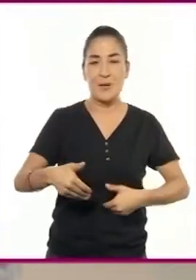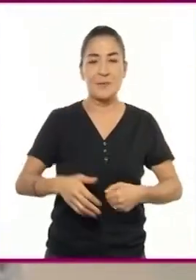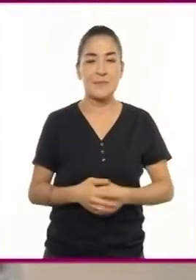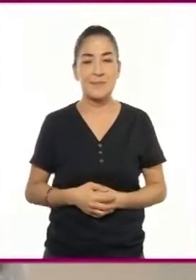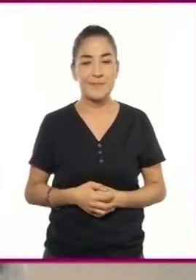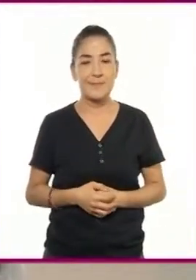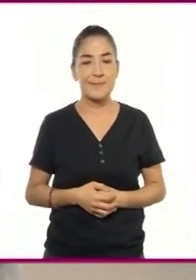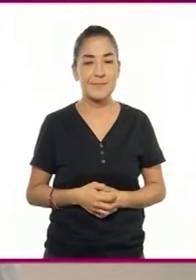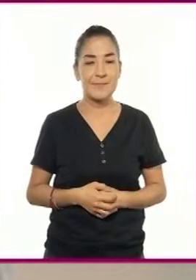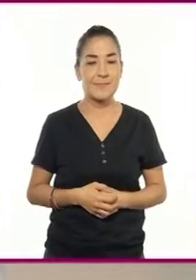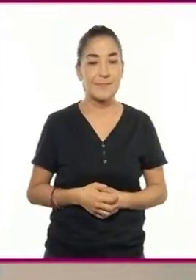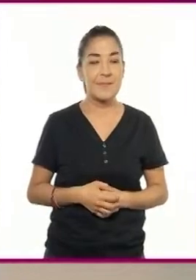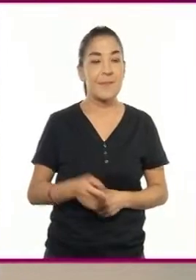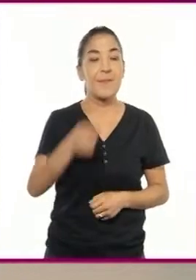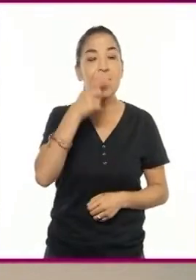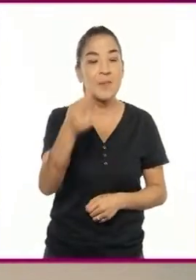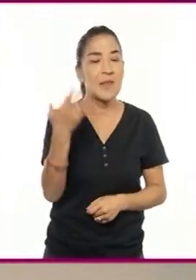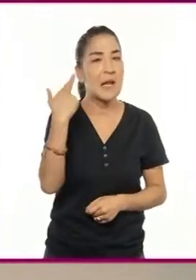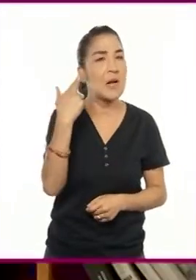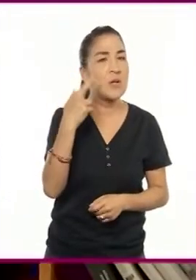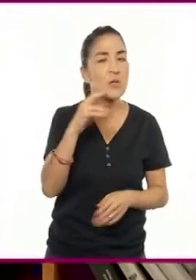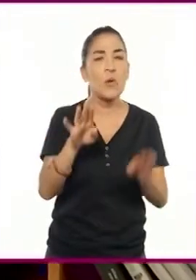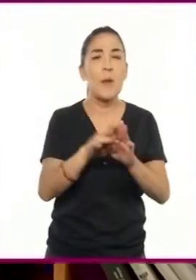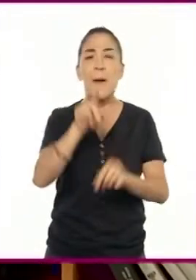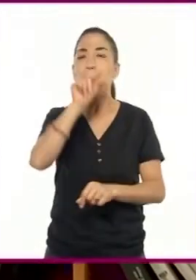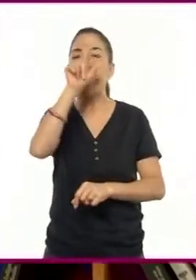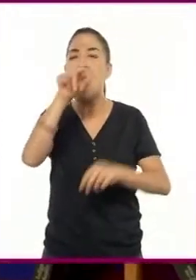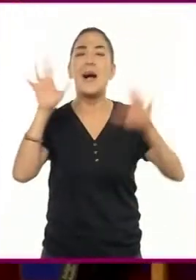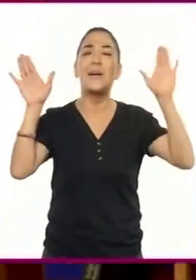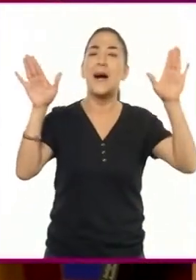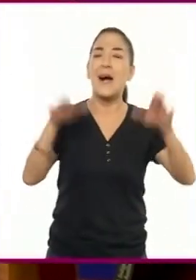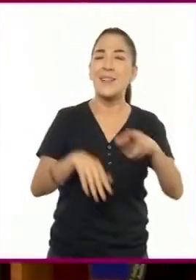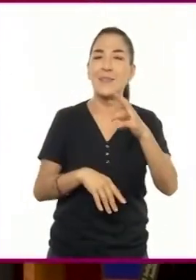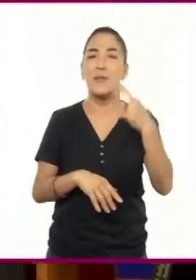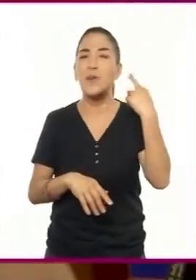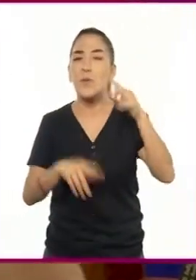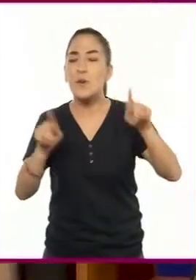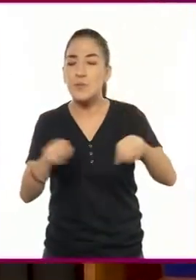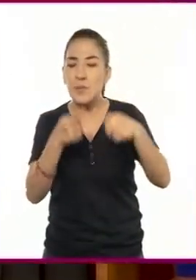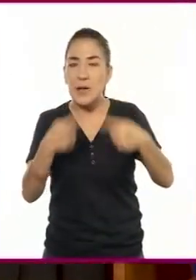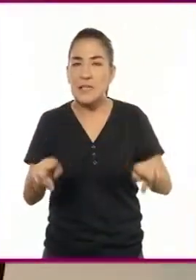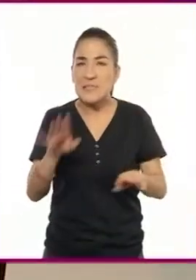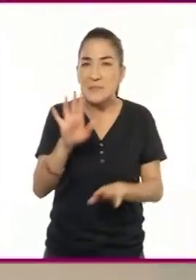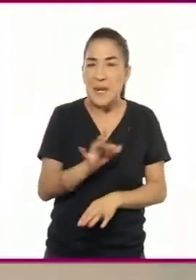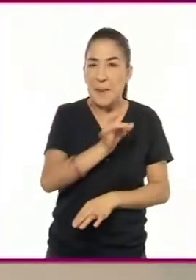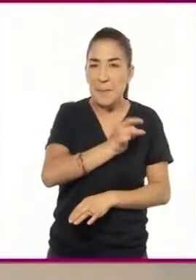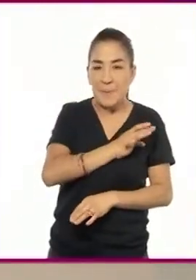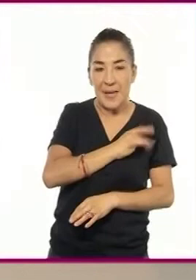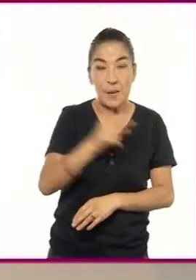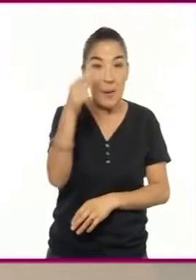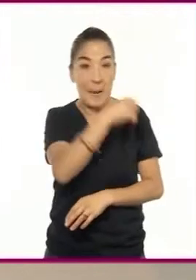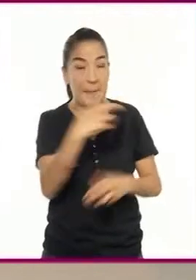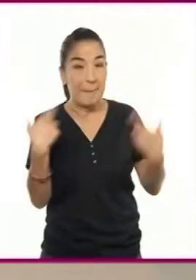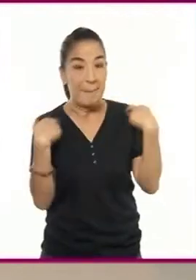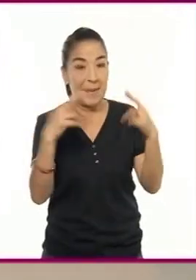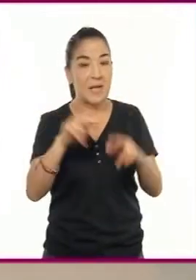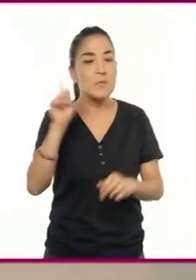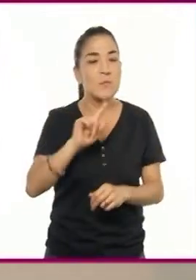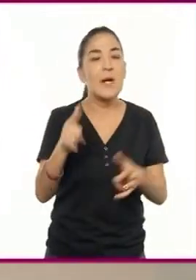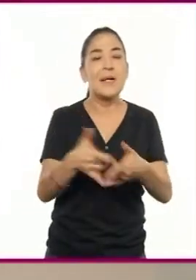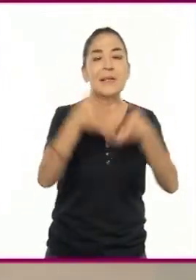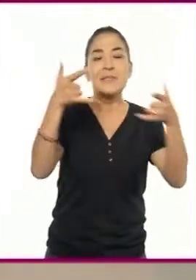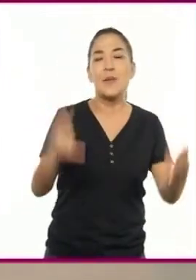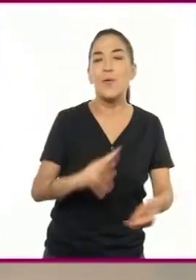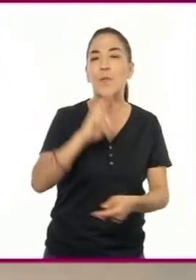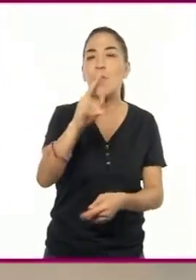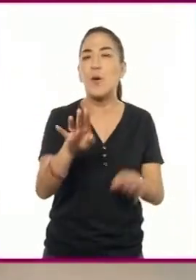Acotación, se escucha el sonido de algunos pájaros y una melodía misteriosa y un poco aterradora. La maestra narra como si se tratara